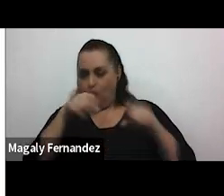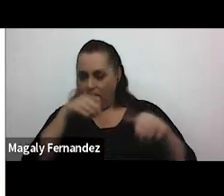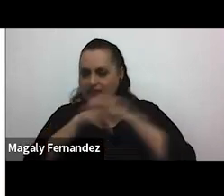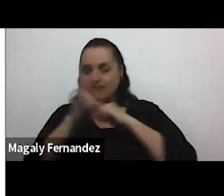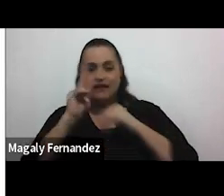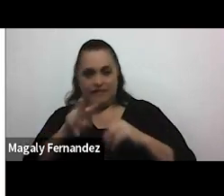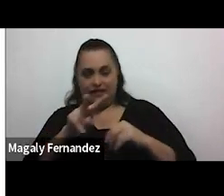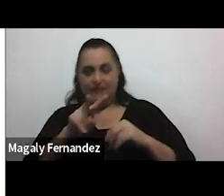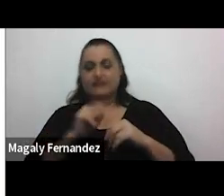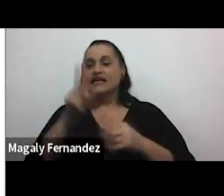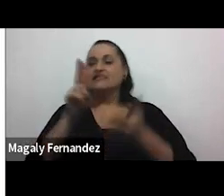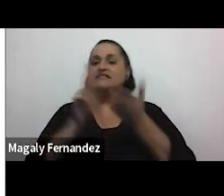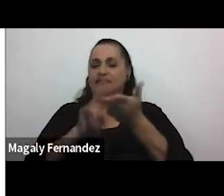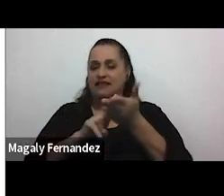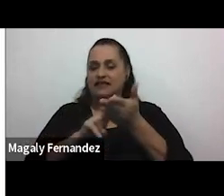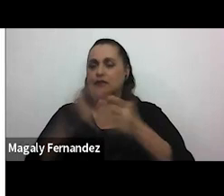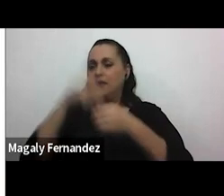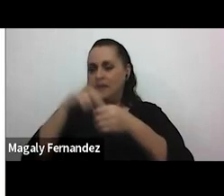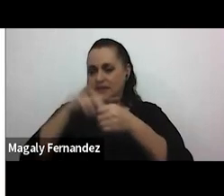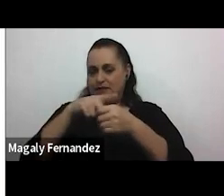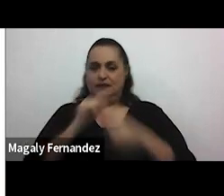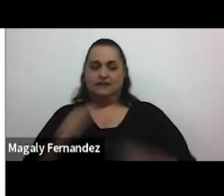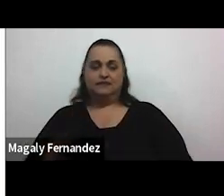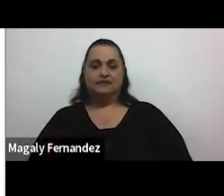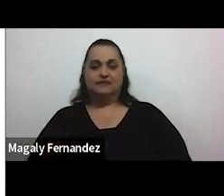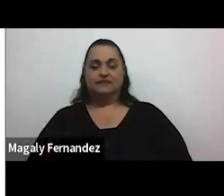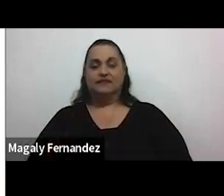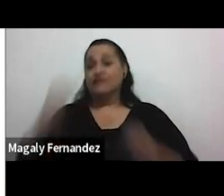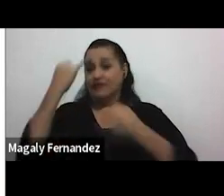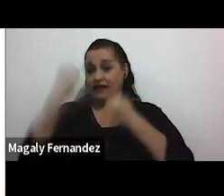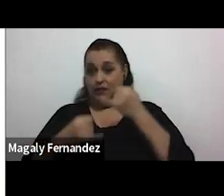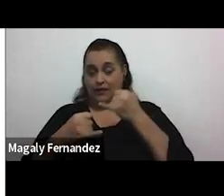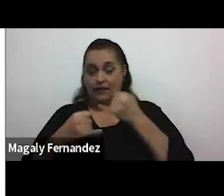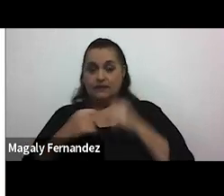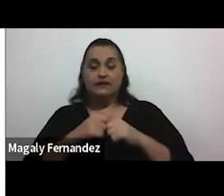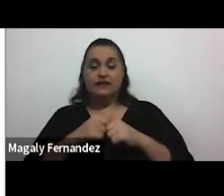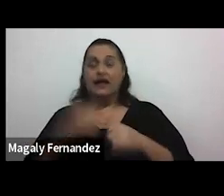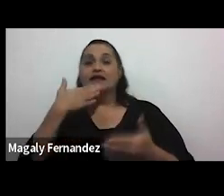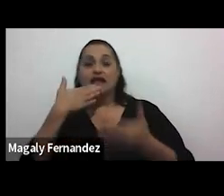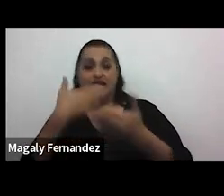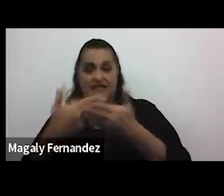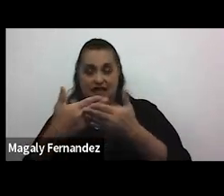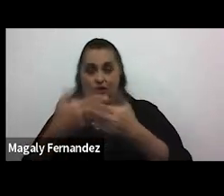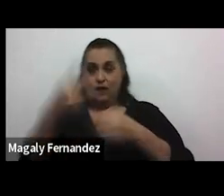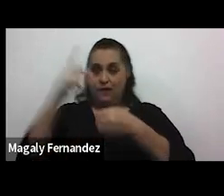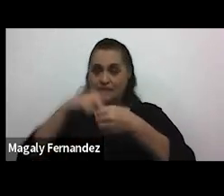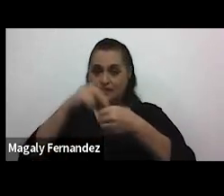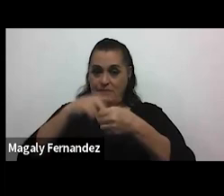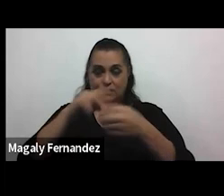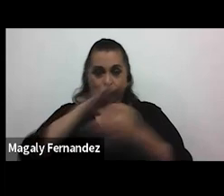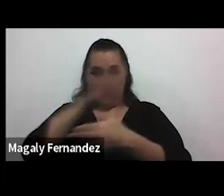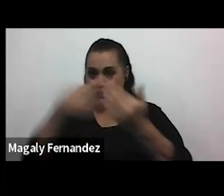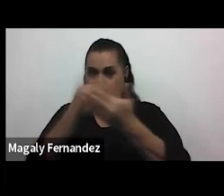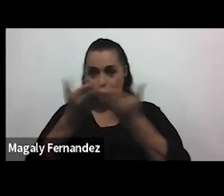inscribirse para participar bueno finalmente y agradeciendo la participación de todas y